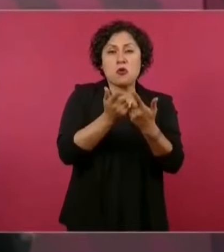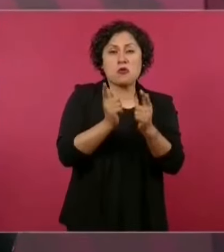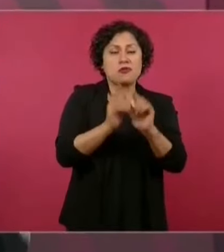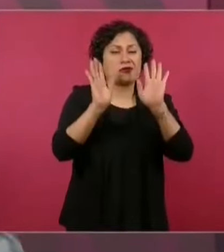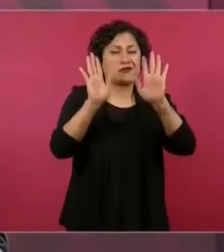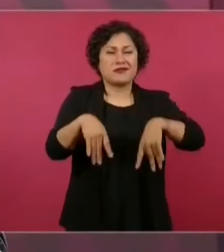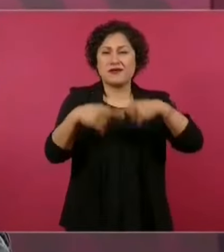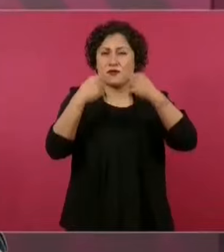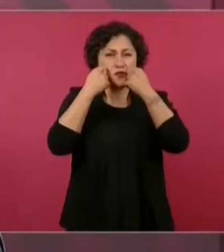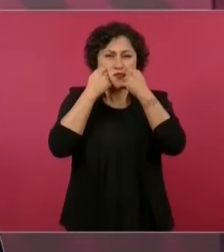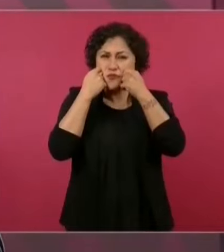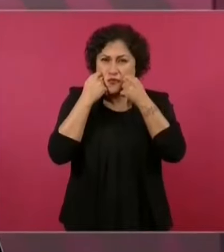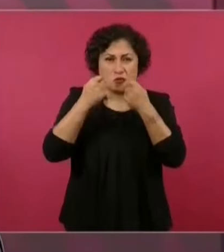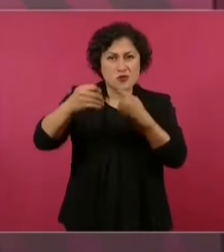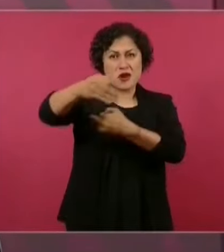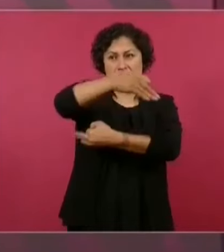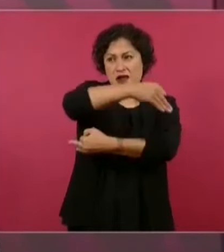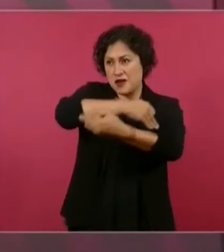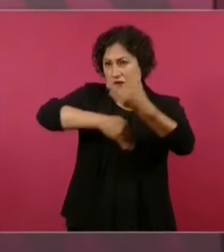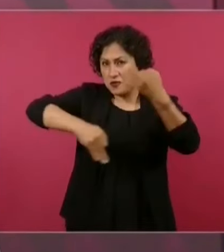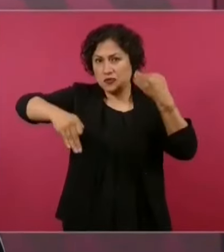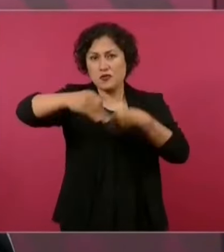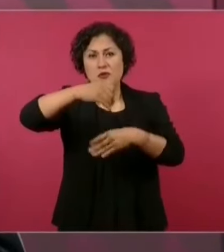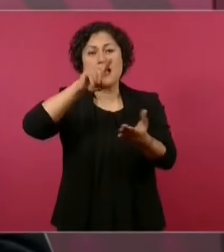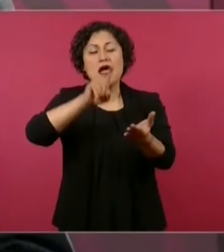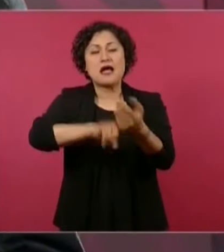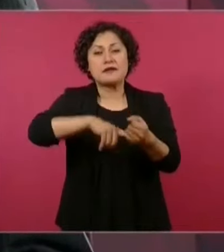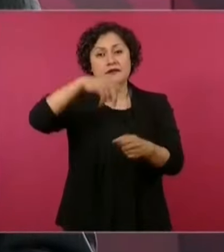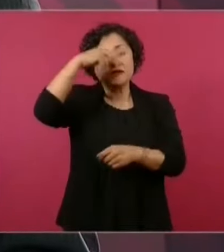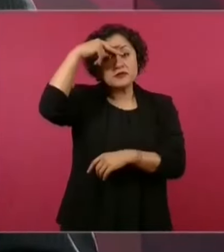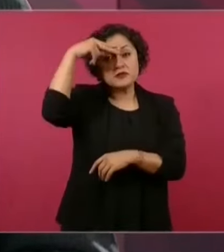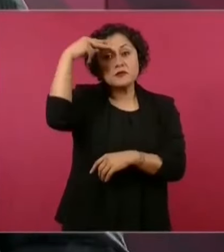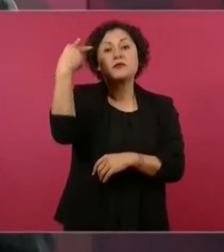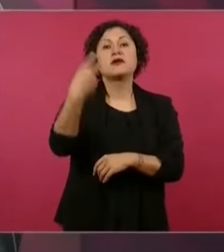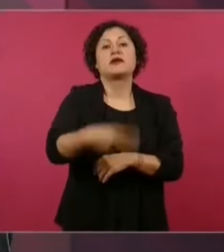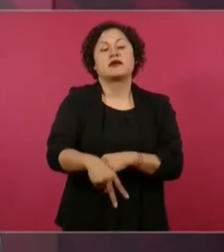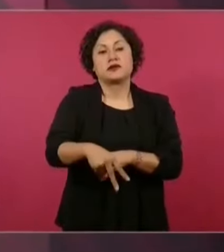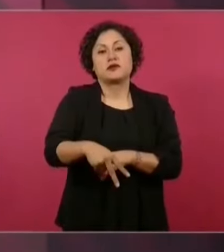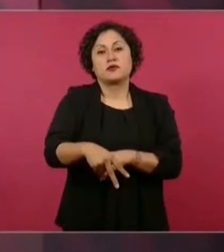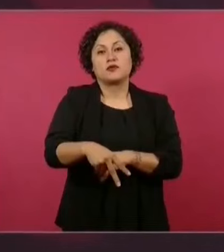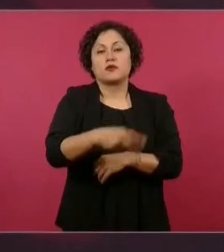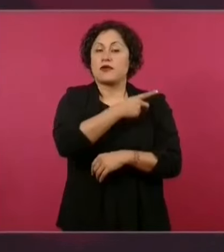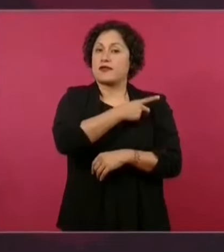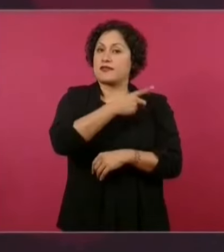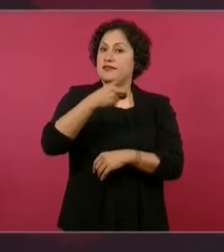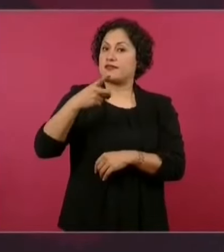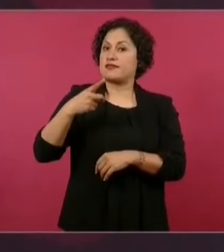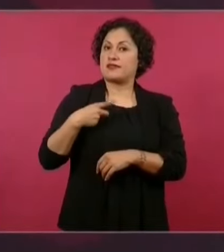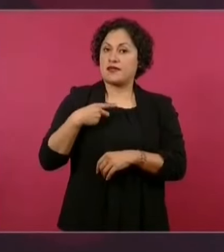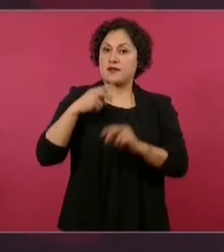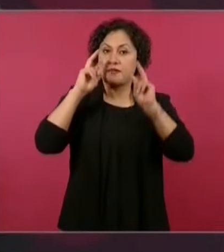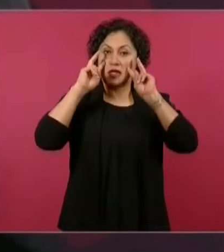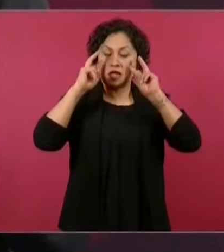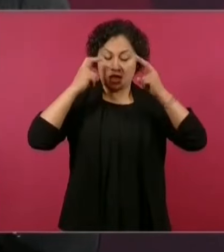estar pensando en fortalecer nuestros valores